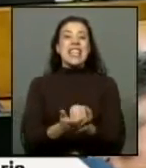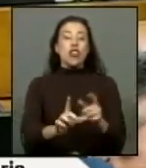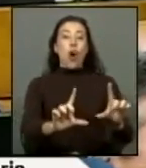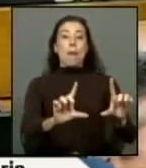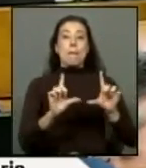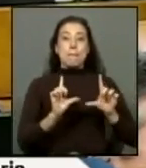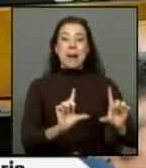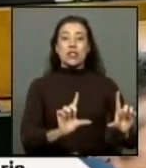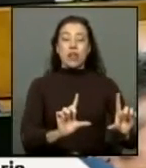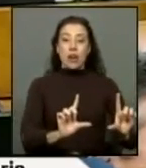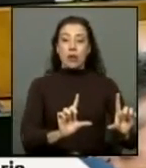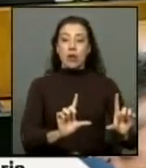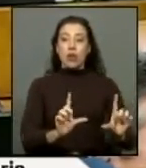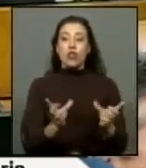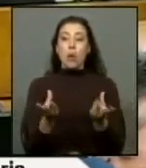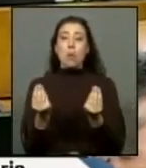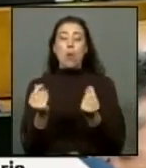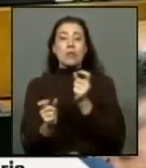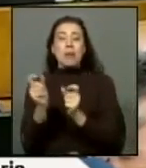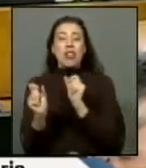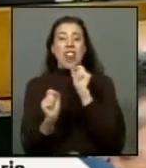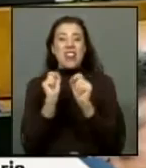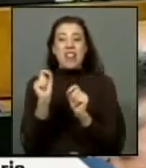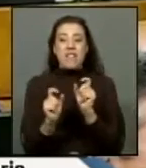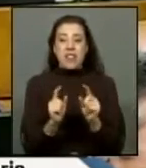colonia de dignidad cuando muchos la defendieron